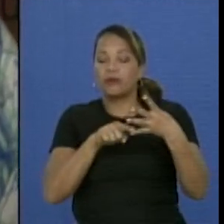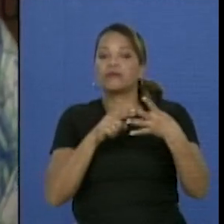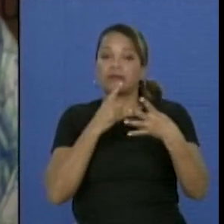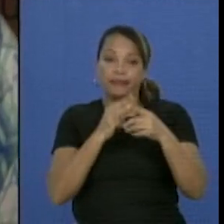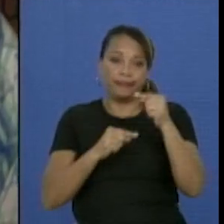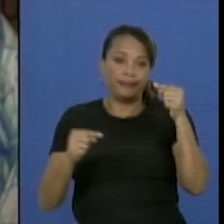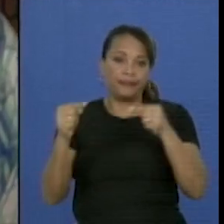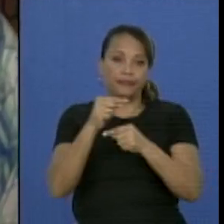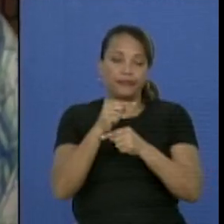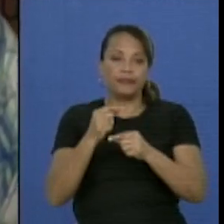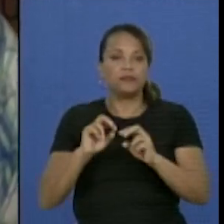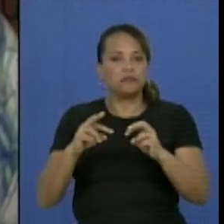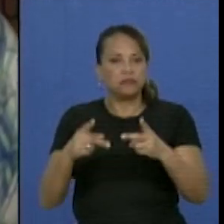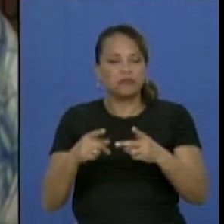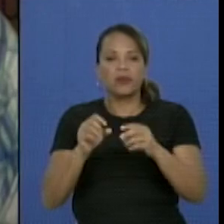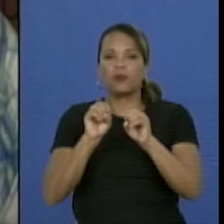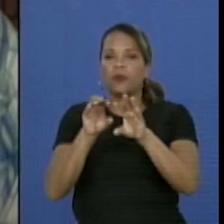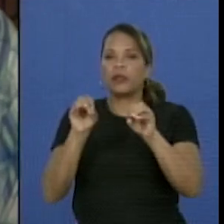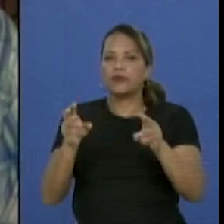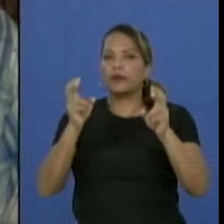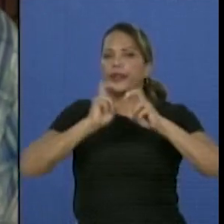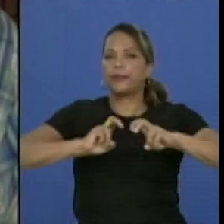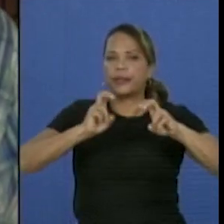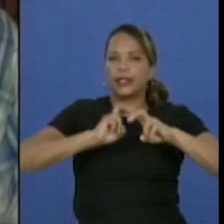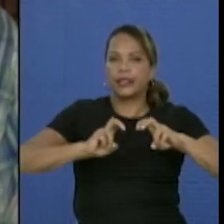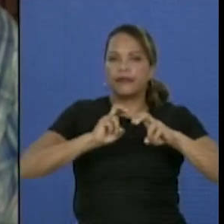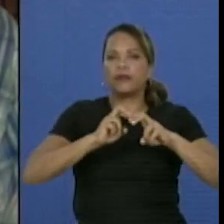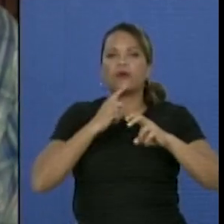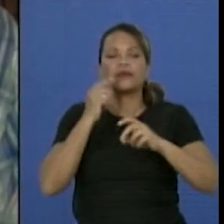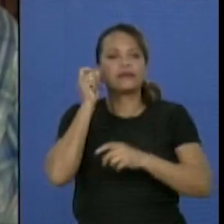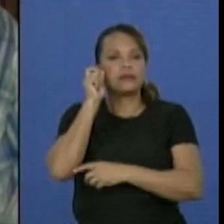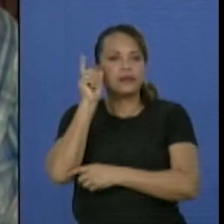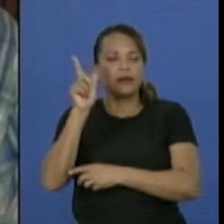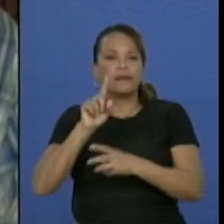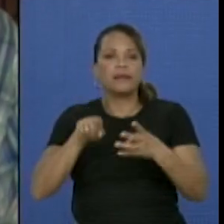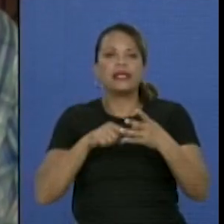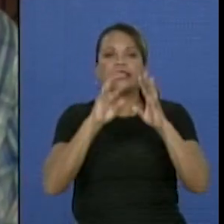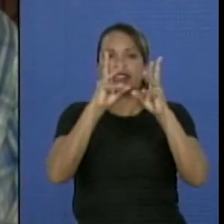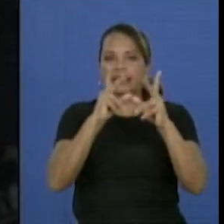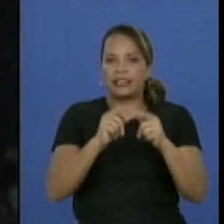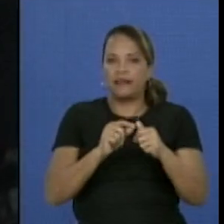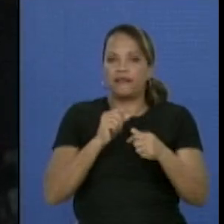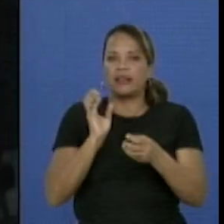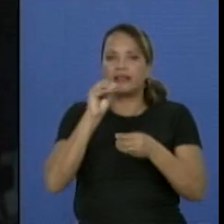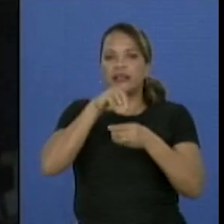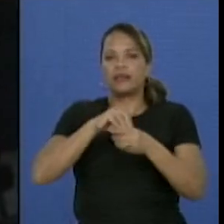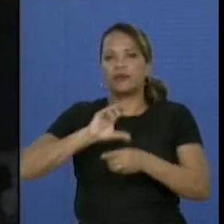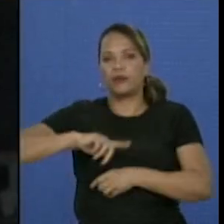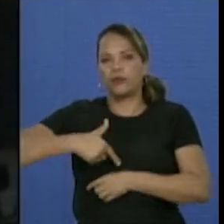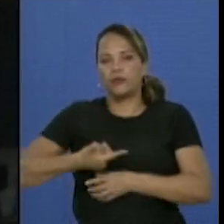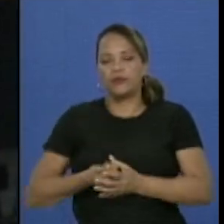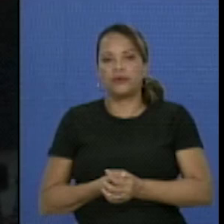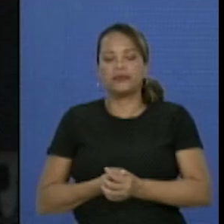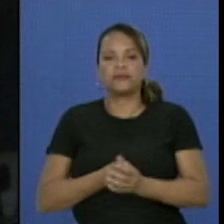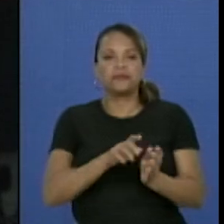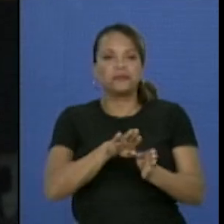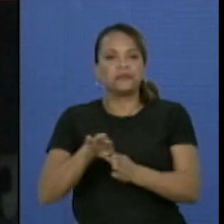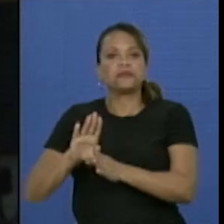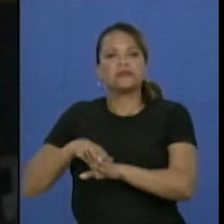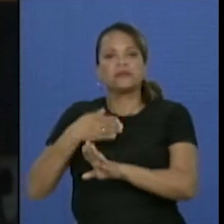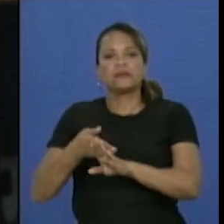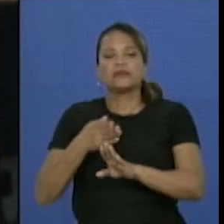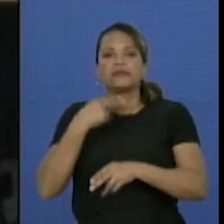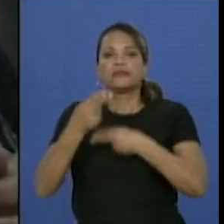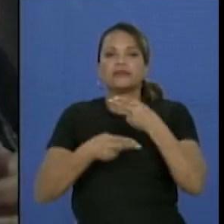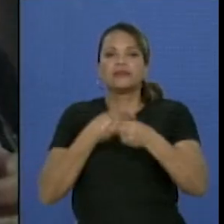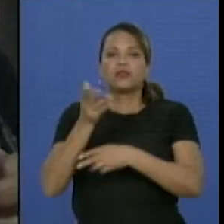fundamentales, que repito, publicaciones, investigaciones, experiencias y cifras en la cultura. Simultáneamente se desarrollaron